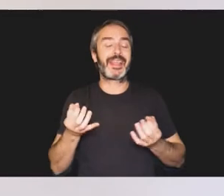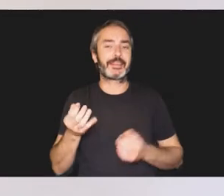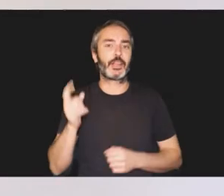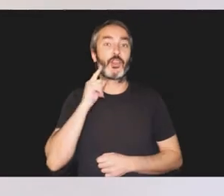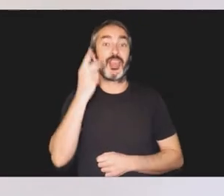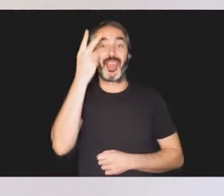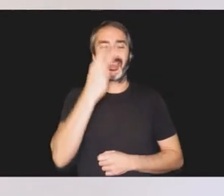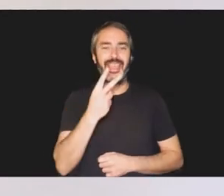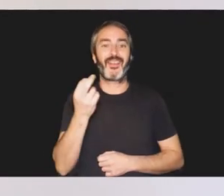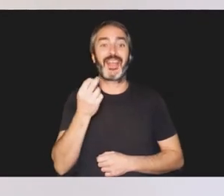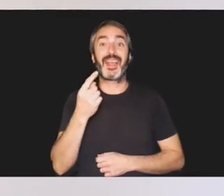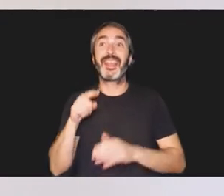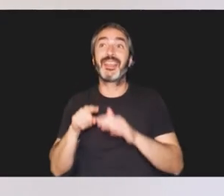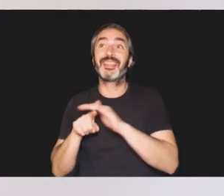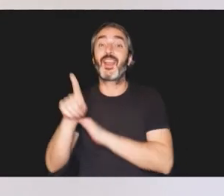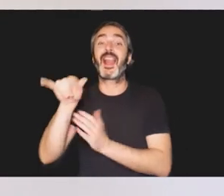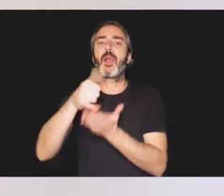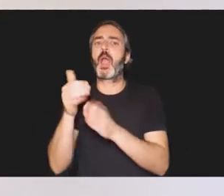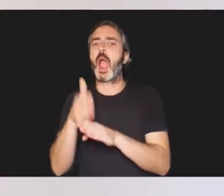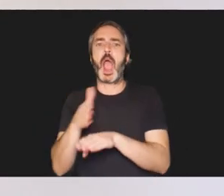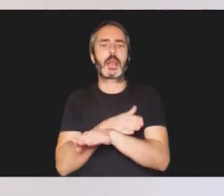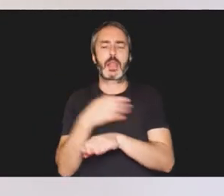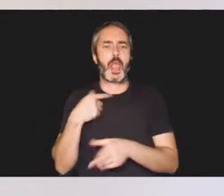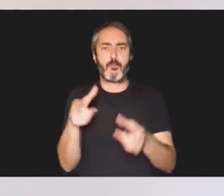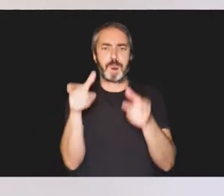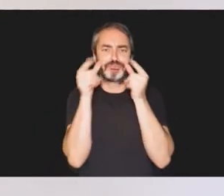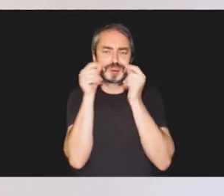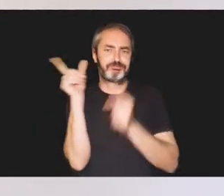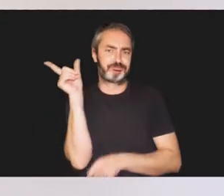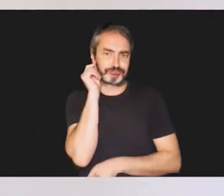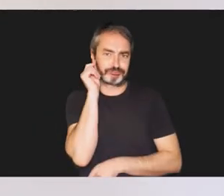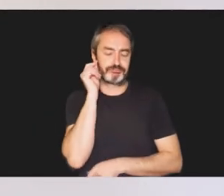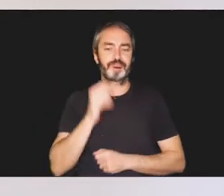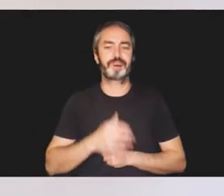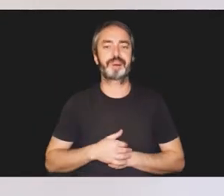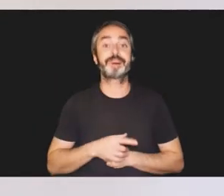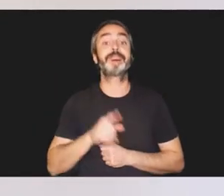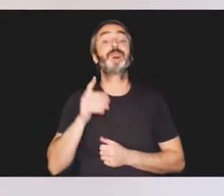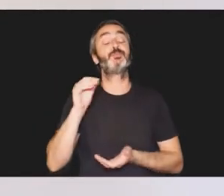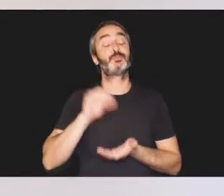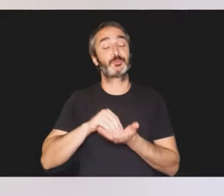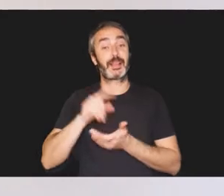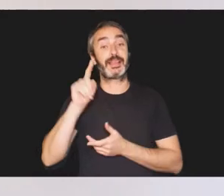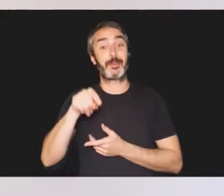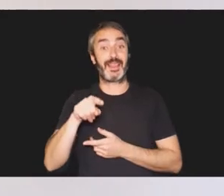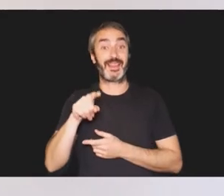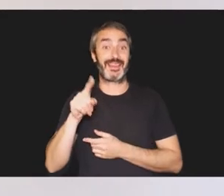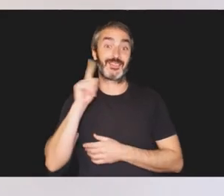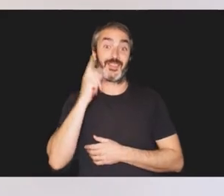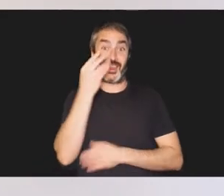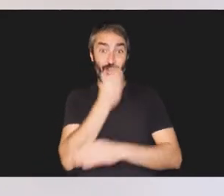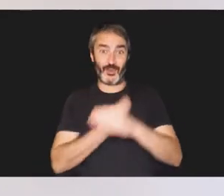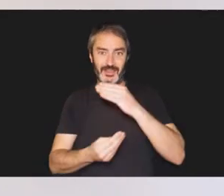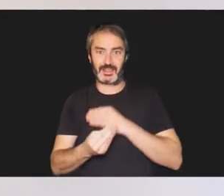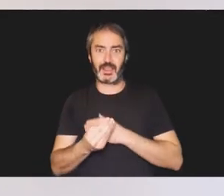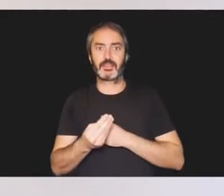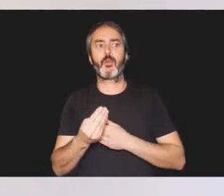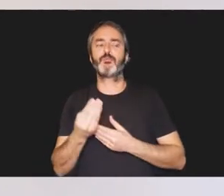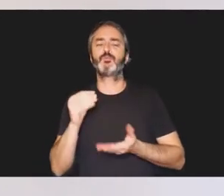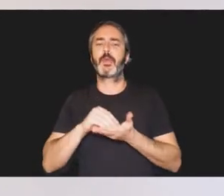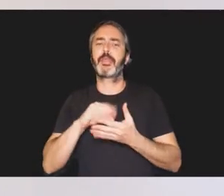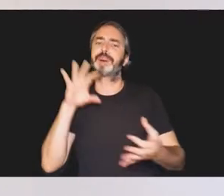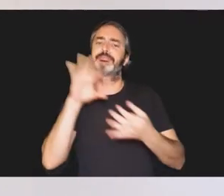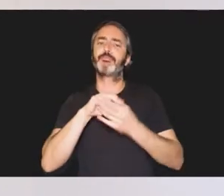sordoceguera se presenta antes del desarrollo del lenguaje. Además, es frecuente que la sordoceguera congénita coincida con otras